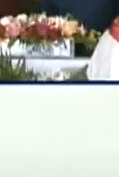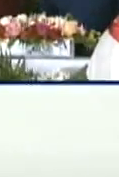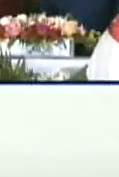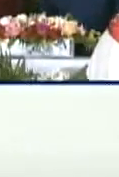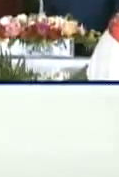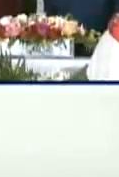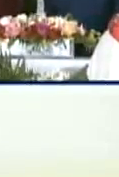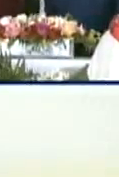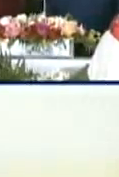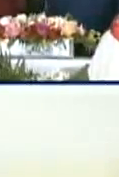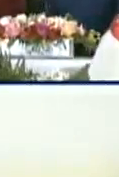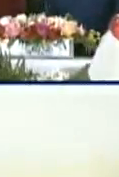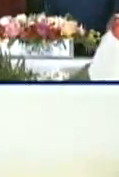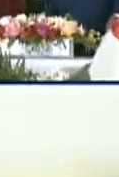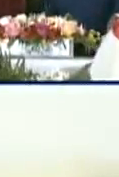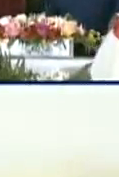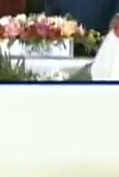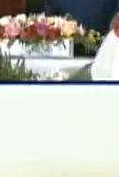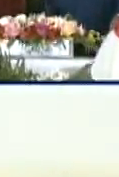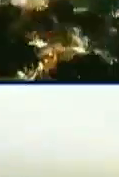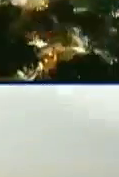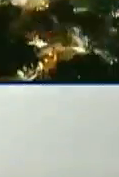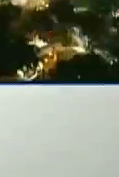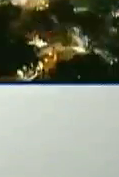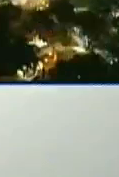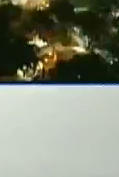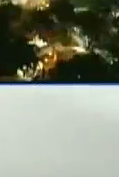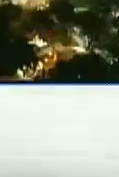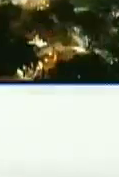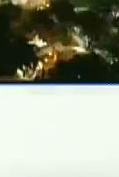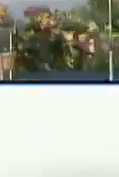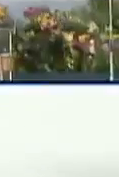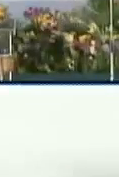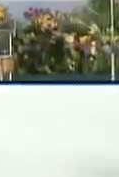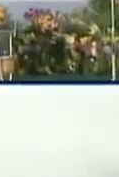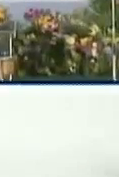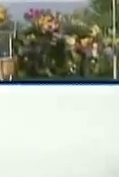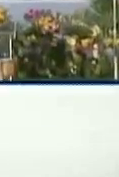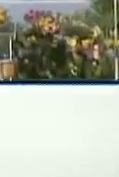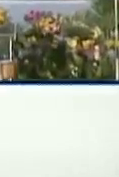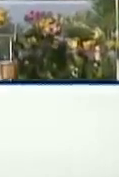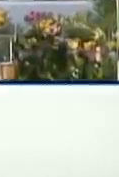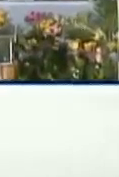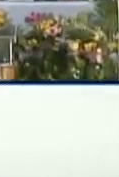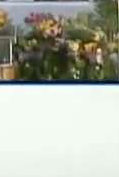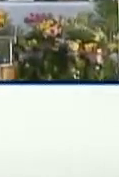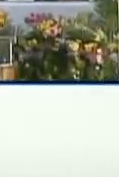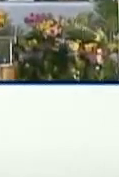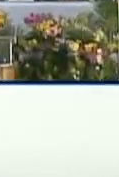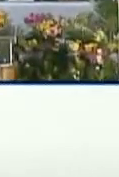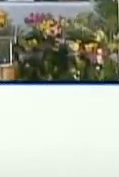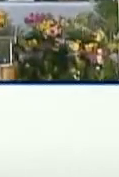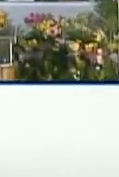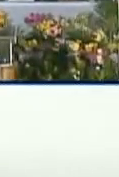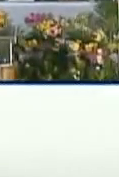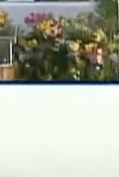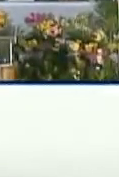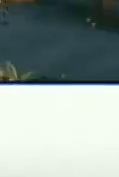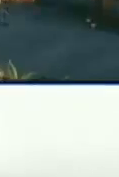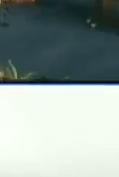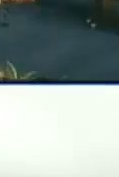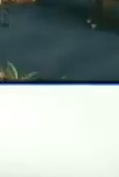por nuestra América, el amor por el destino de América Latina y el Caribe. El amor